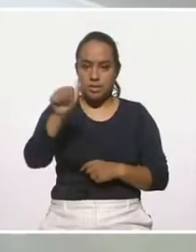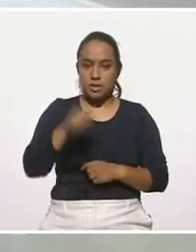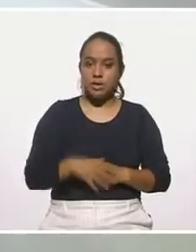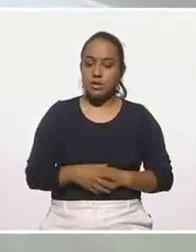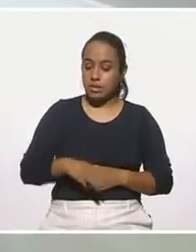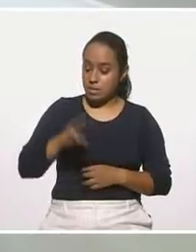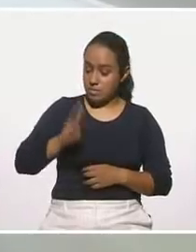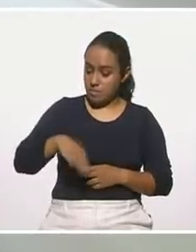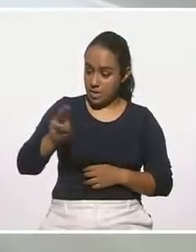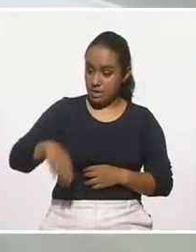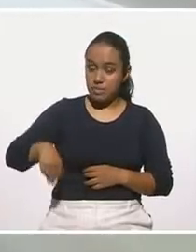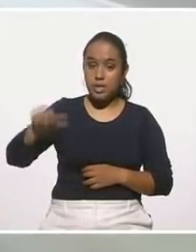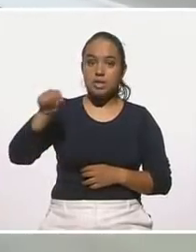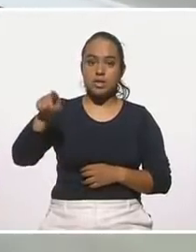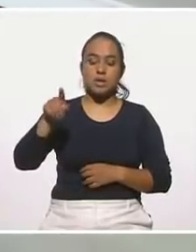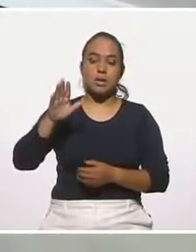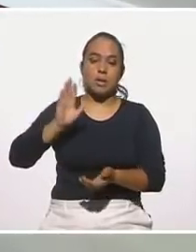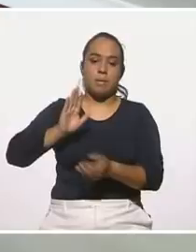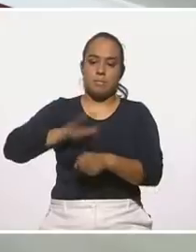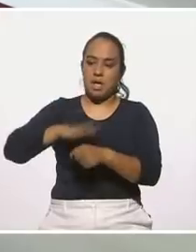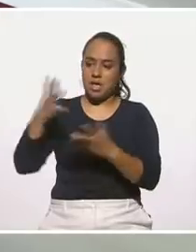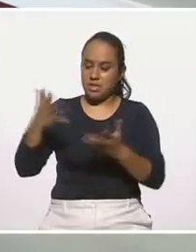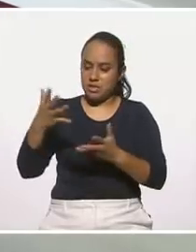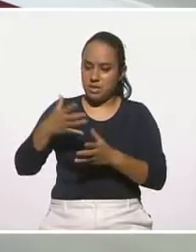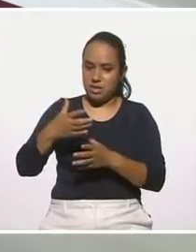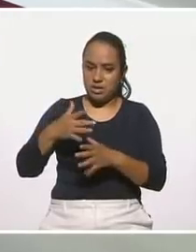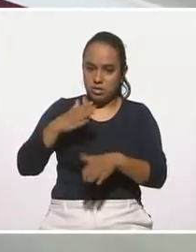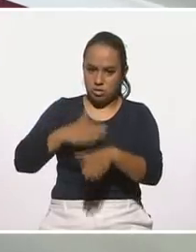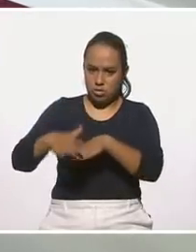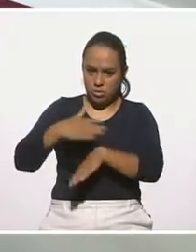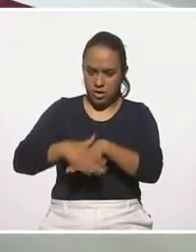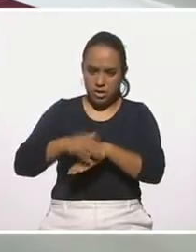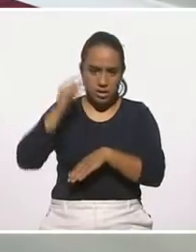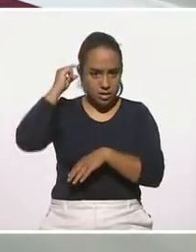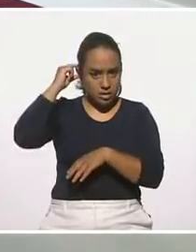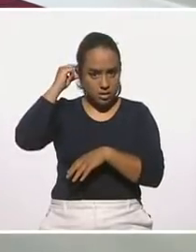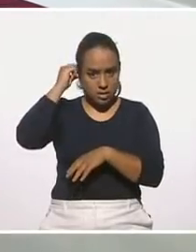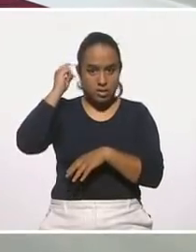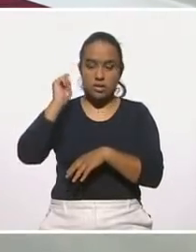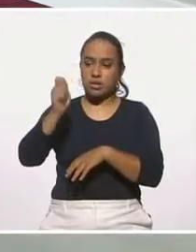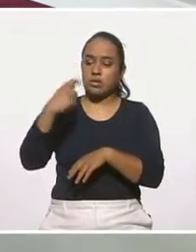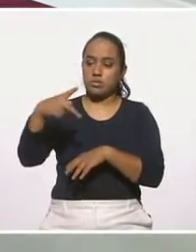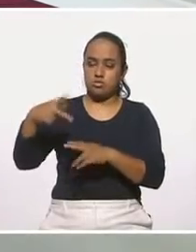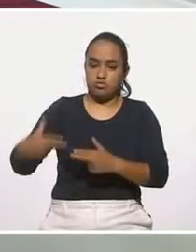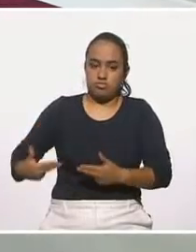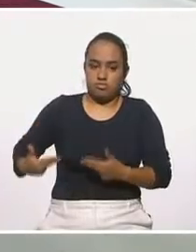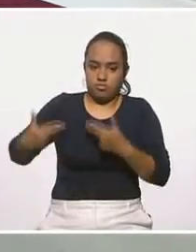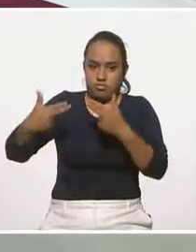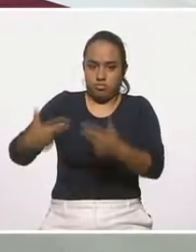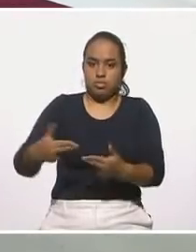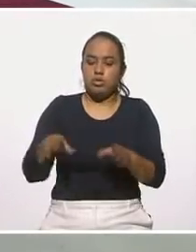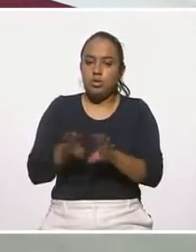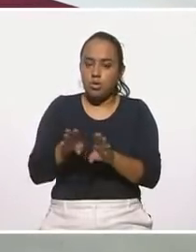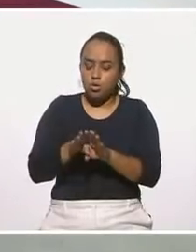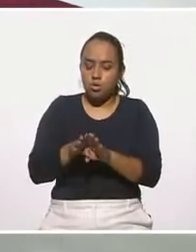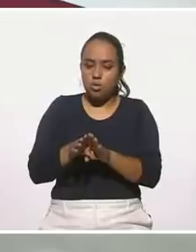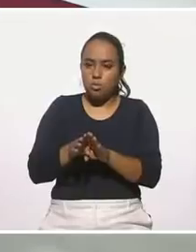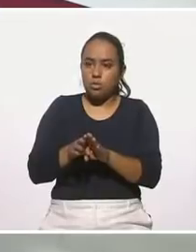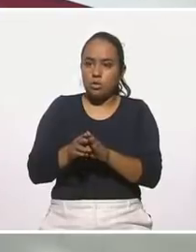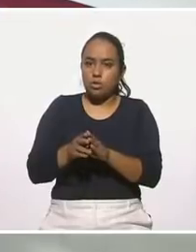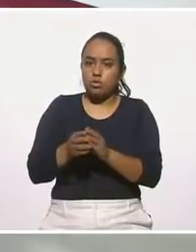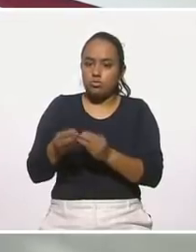se considera como uno de los productores de nopal. ¿Se podría decir que es como una herencia que también están dejando el consumo y hasta